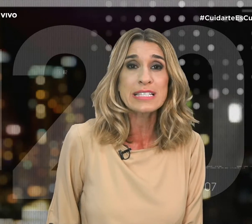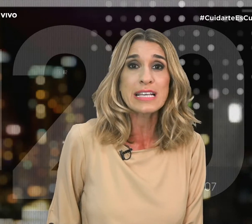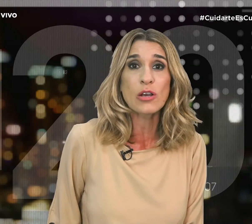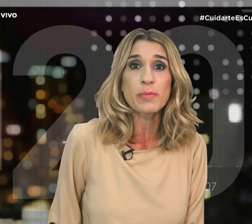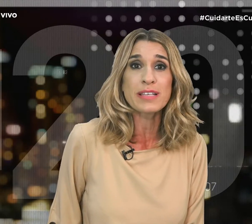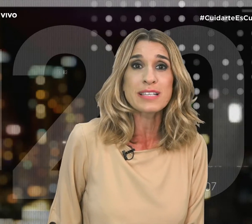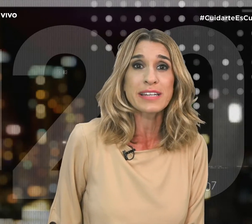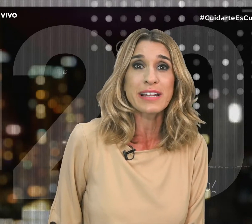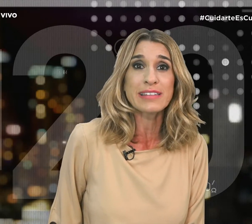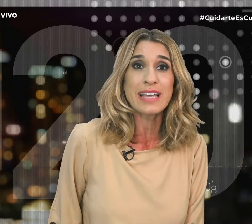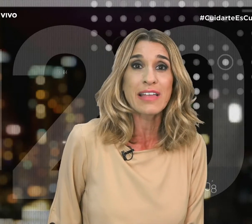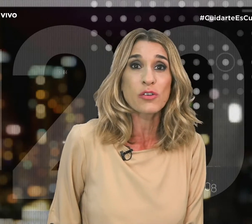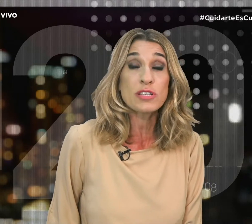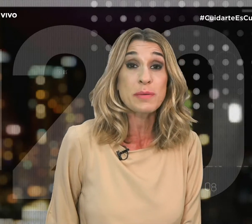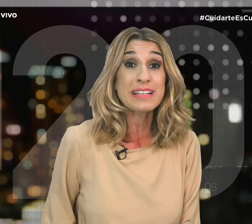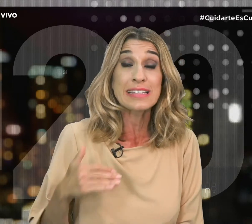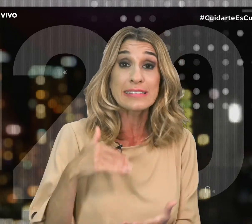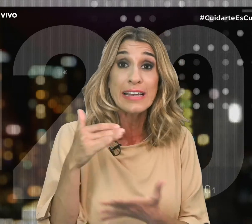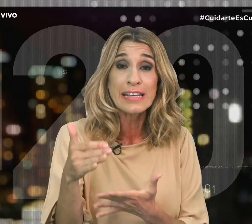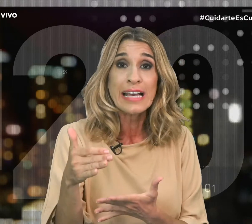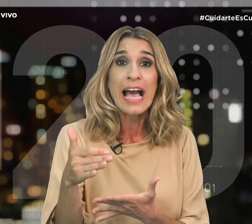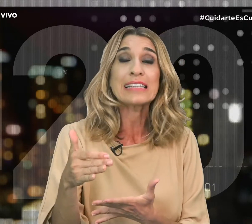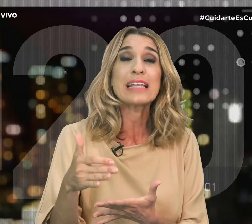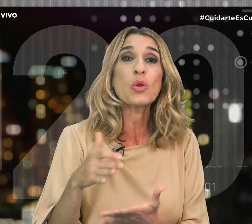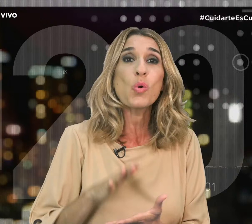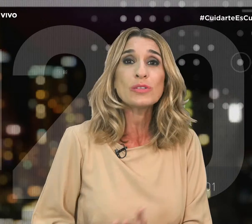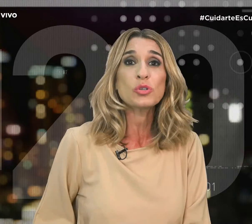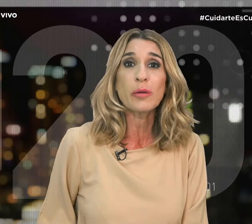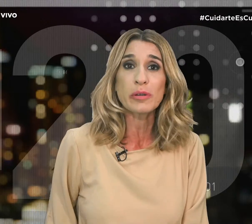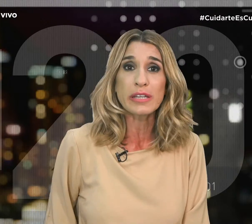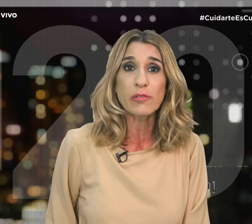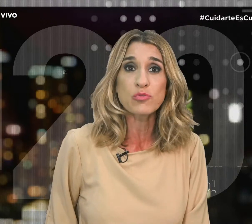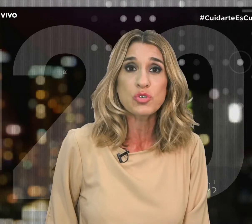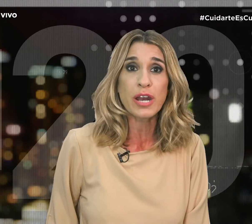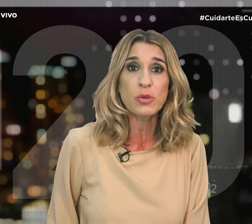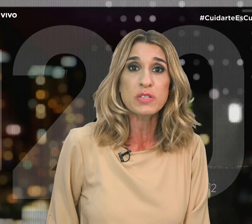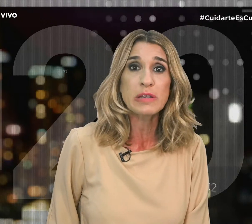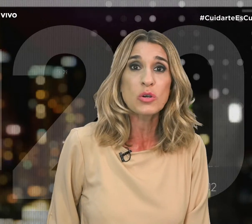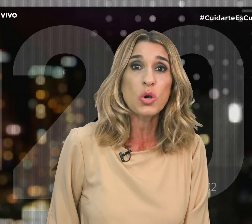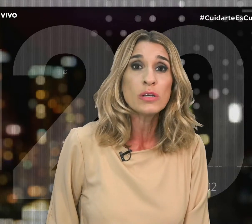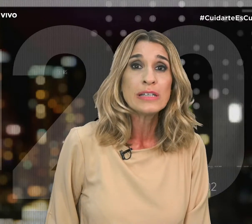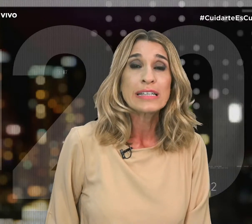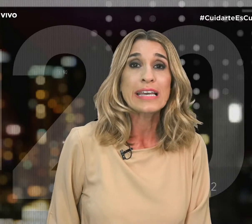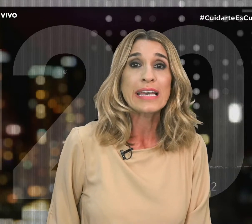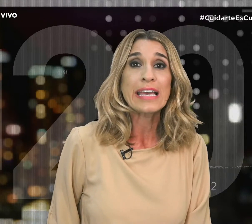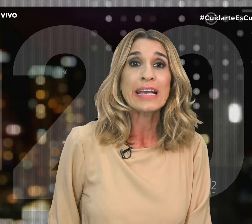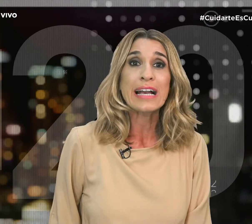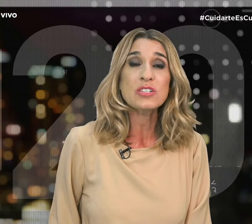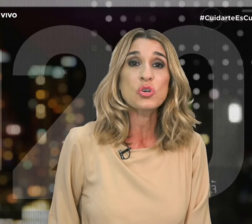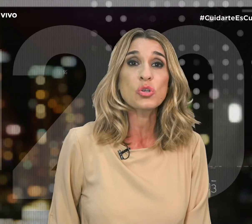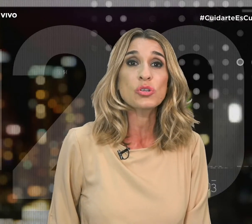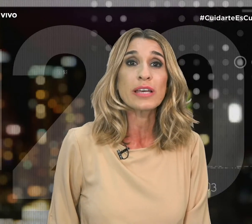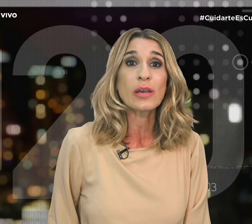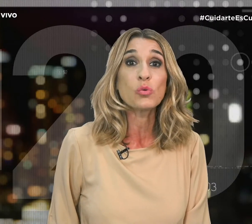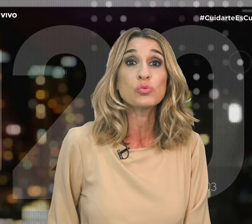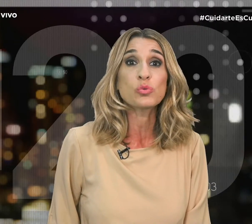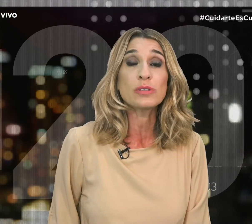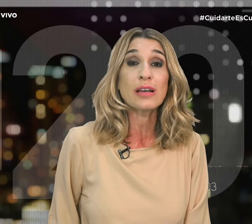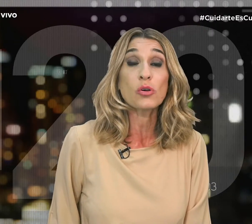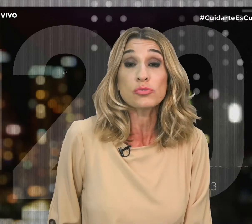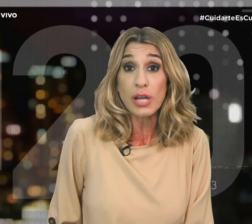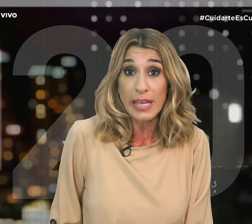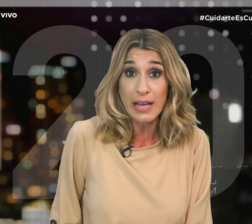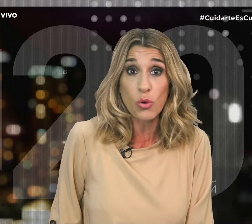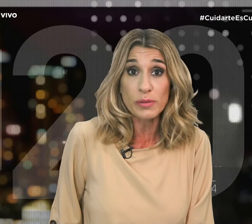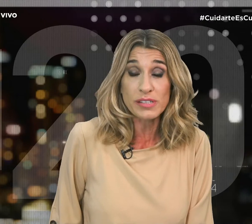bonaerenses que comienzan en el día de hoy se va a extender hasta el 4 de abril el funcionario explicó que en caso de que un